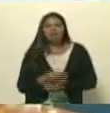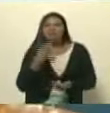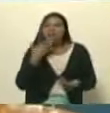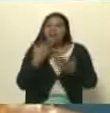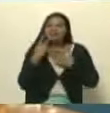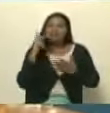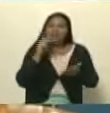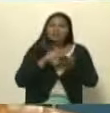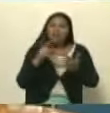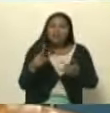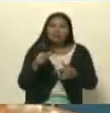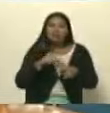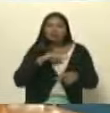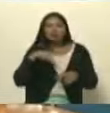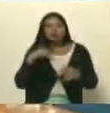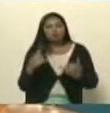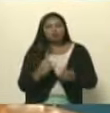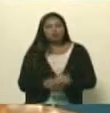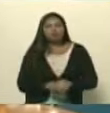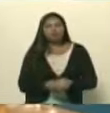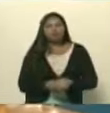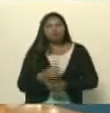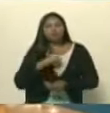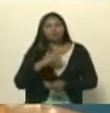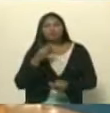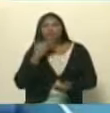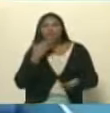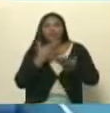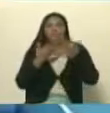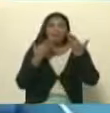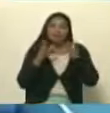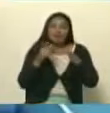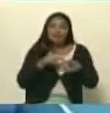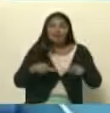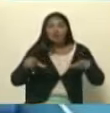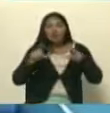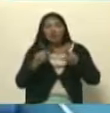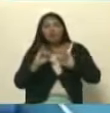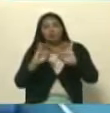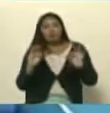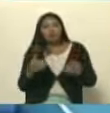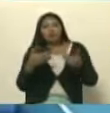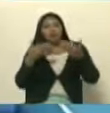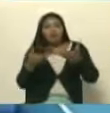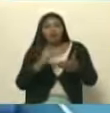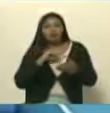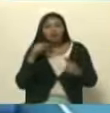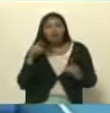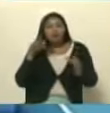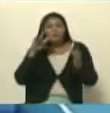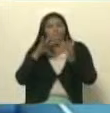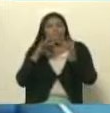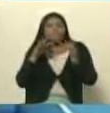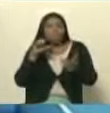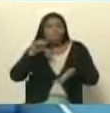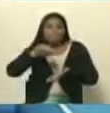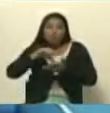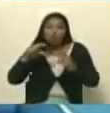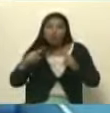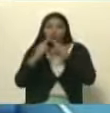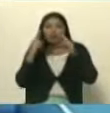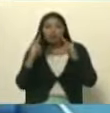con su presencia acá y también nosotros agradecidos con permitirnos de este espacio llevarles desde nuestro punto de encuentro esa